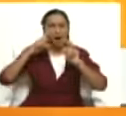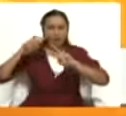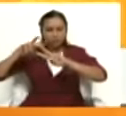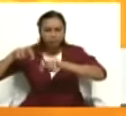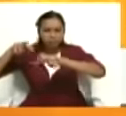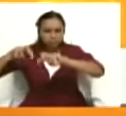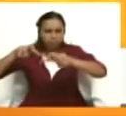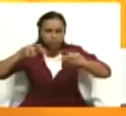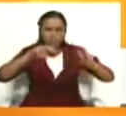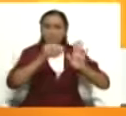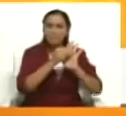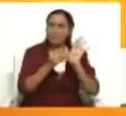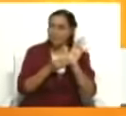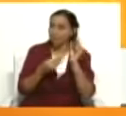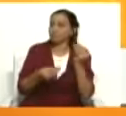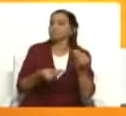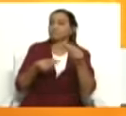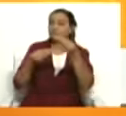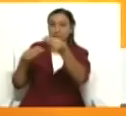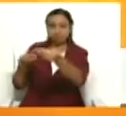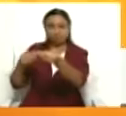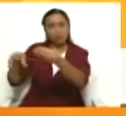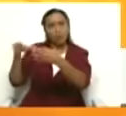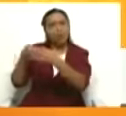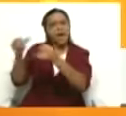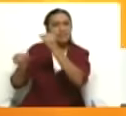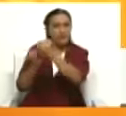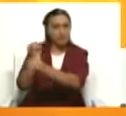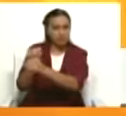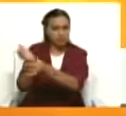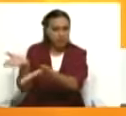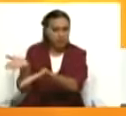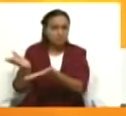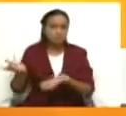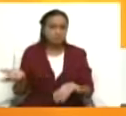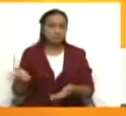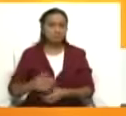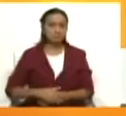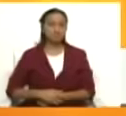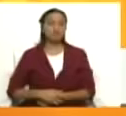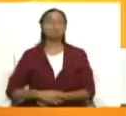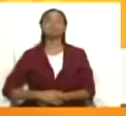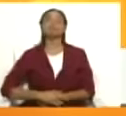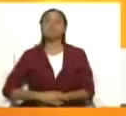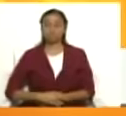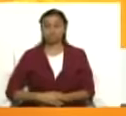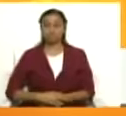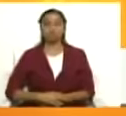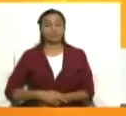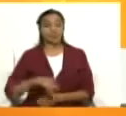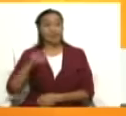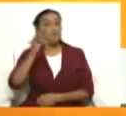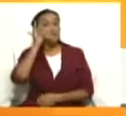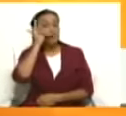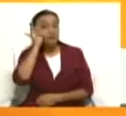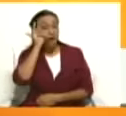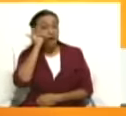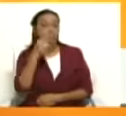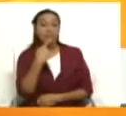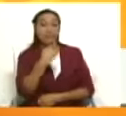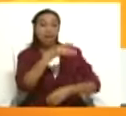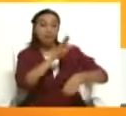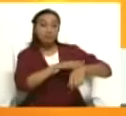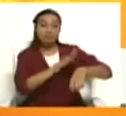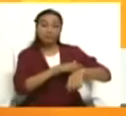fueron haciendo. Bueno, allí el fiscal dijo que tenía que seguir investigando y nosotros